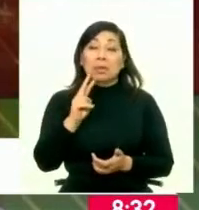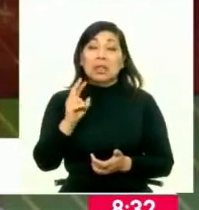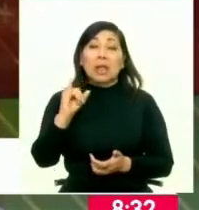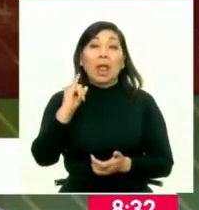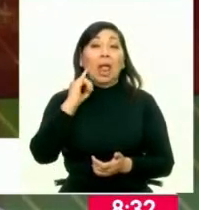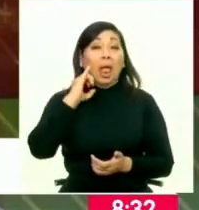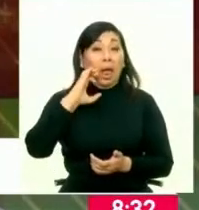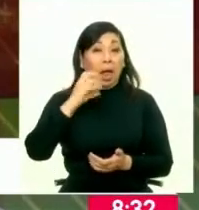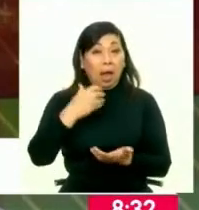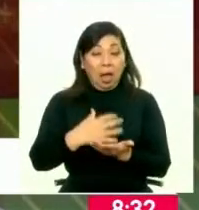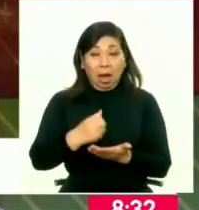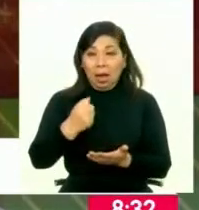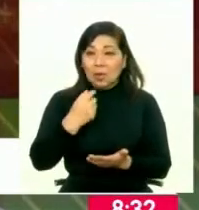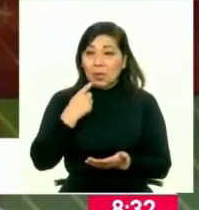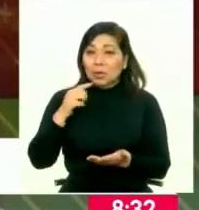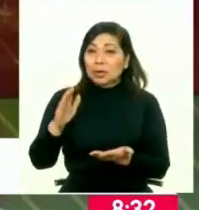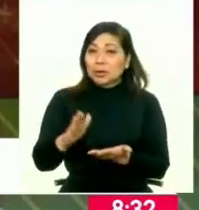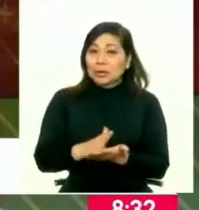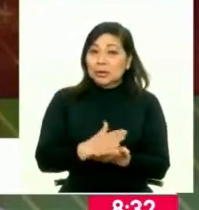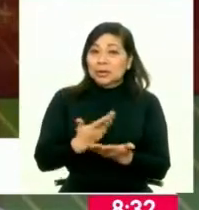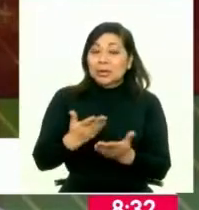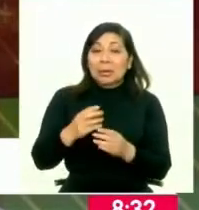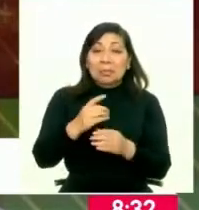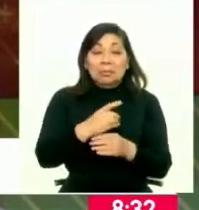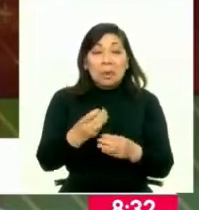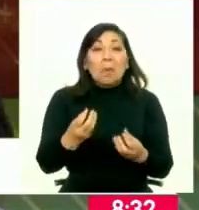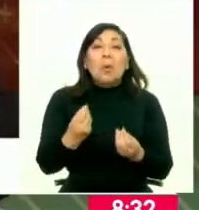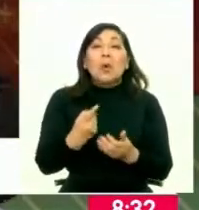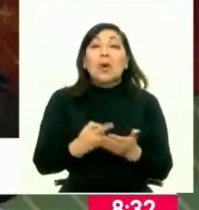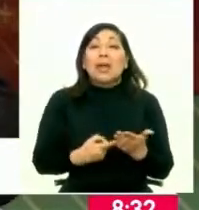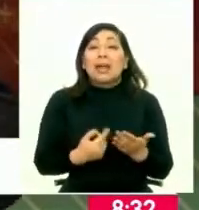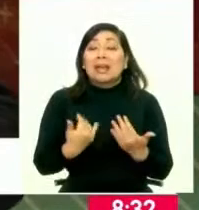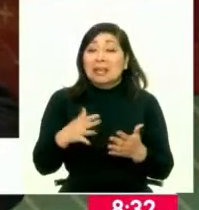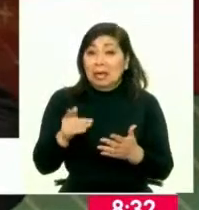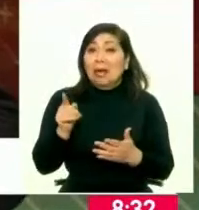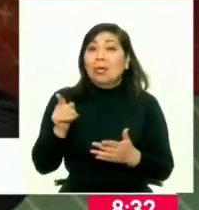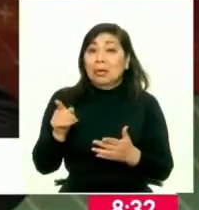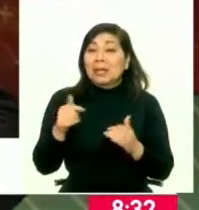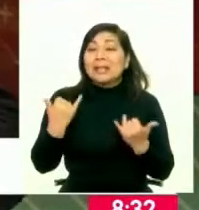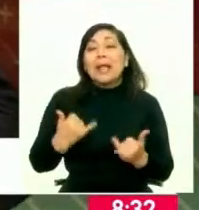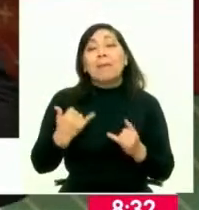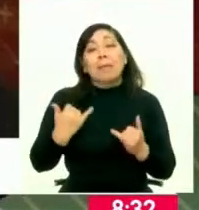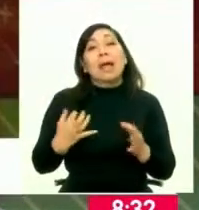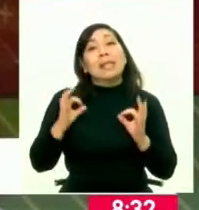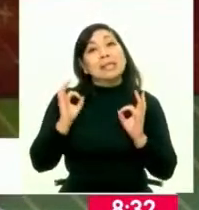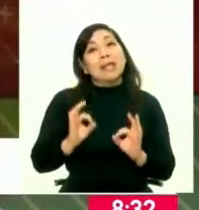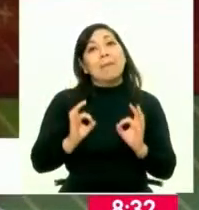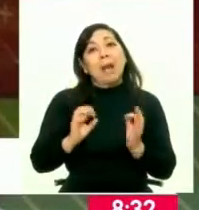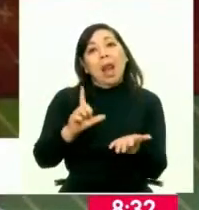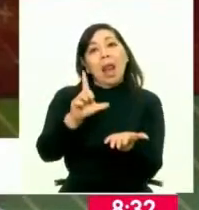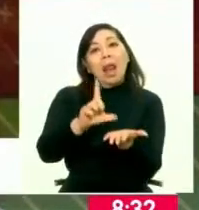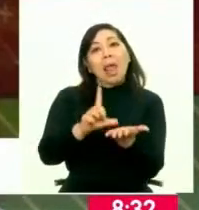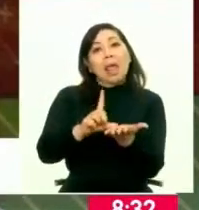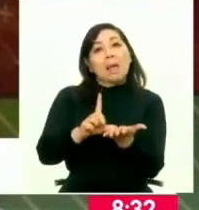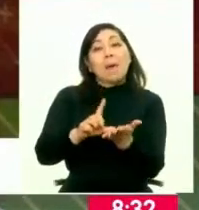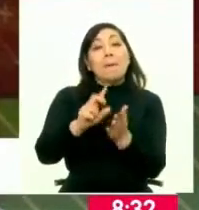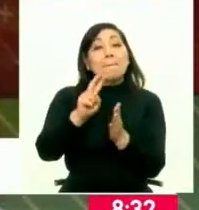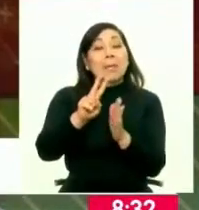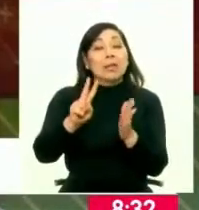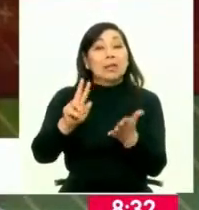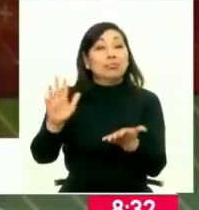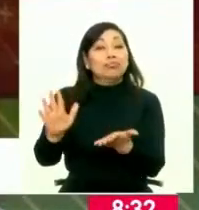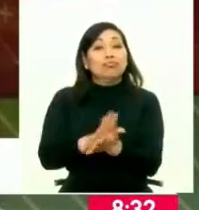la primera impresora ya descentralizada. ¿Por qué? Porque el DNI electrónico siempre se ha hecho acá en Lima. Pero ahora hemos adquirido 27